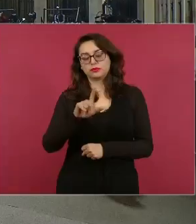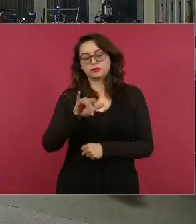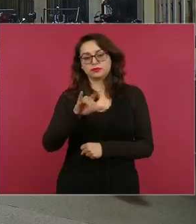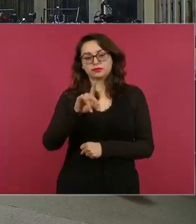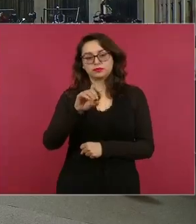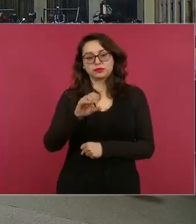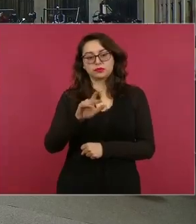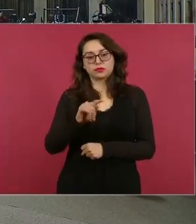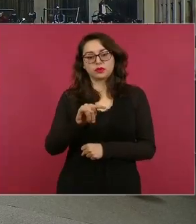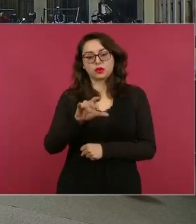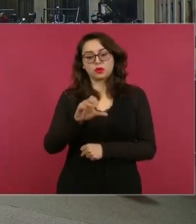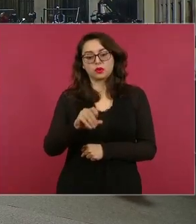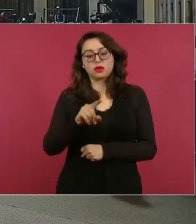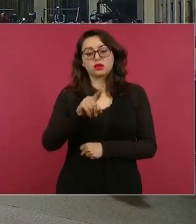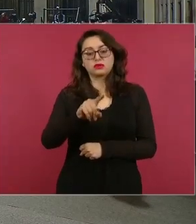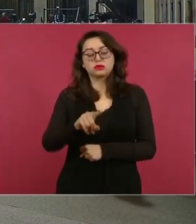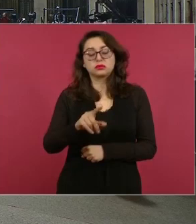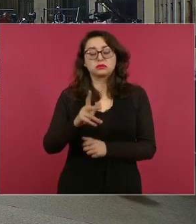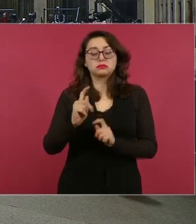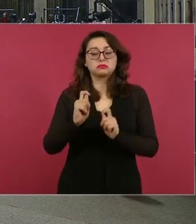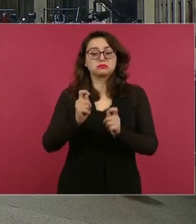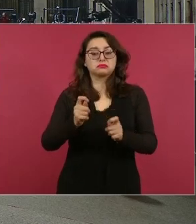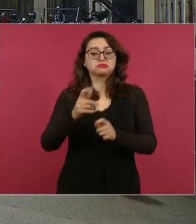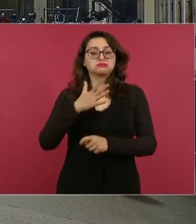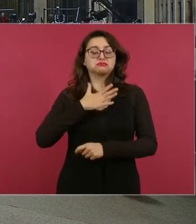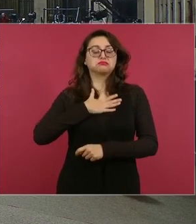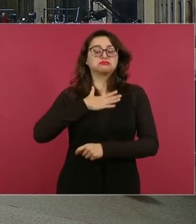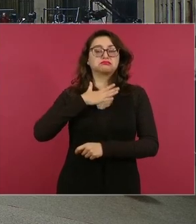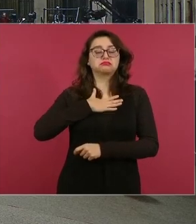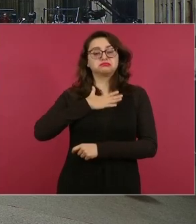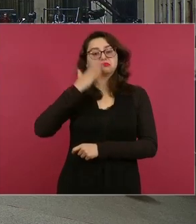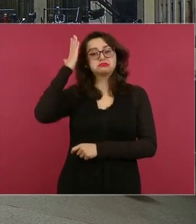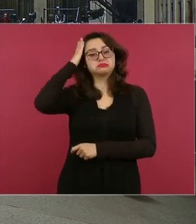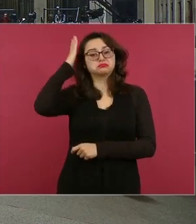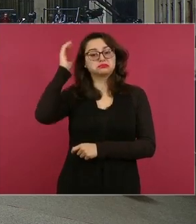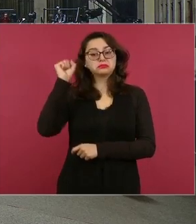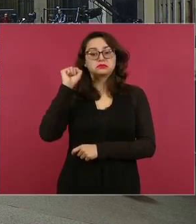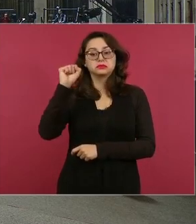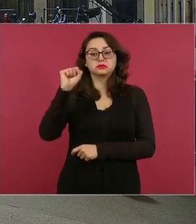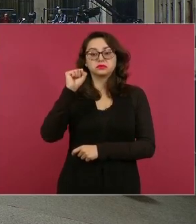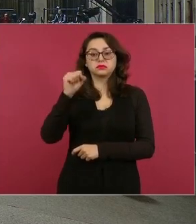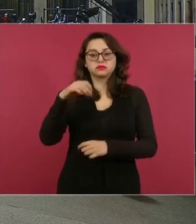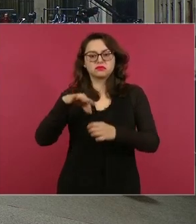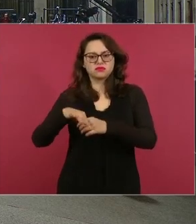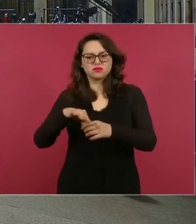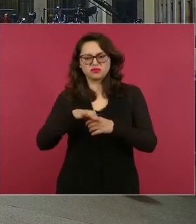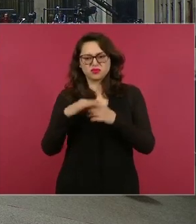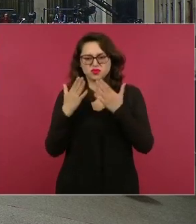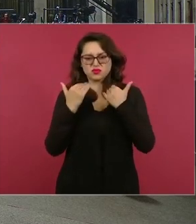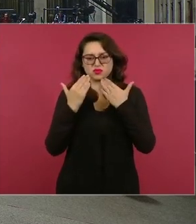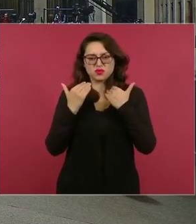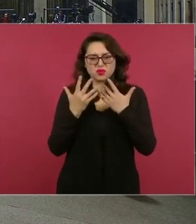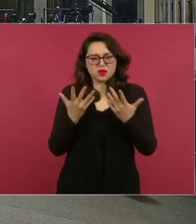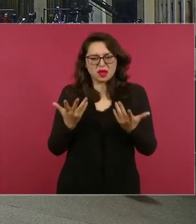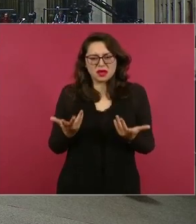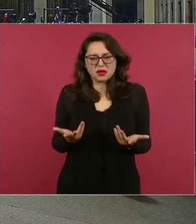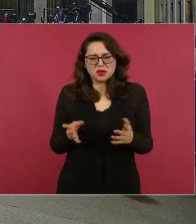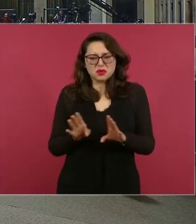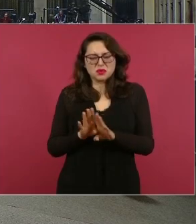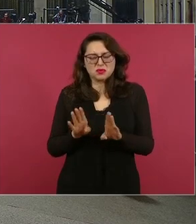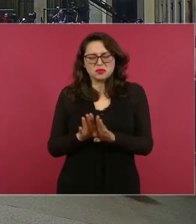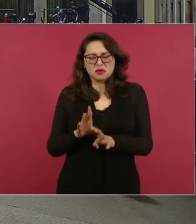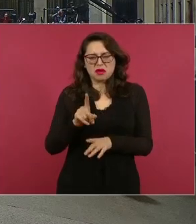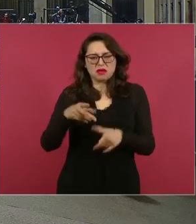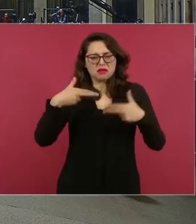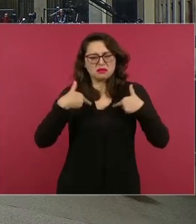secretario general del sindicato de maniobristas para presentarse entre diferentes autoridades segó trabajo de institución social